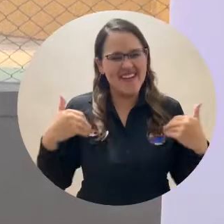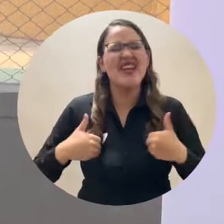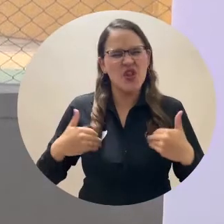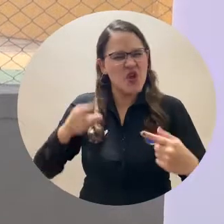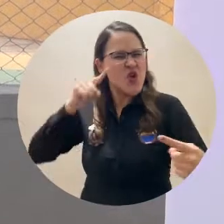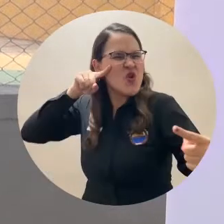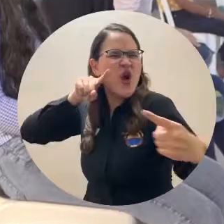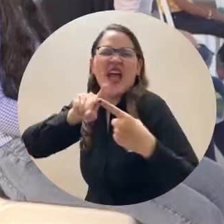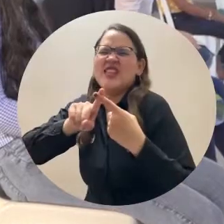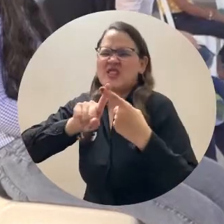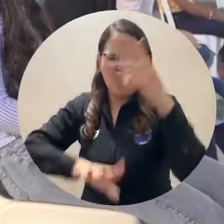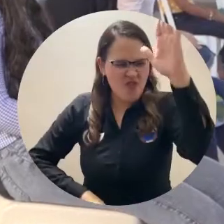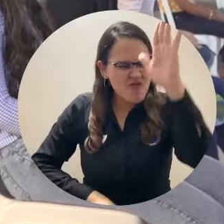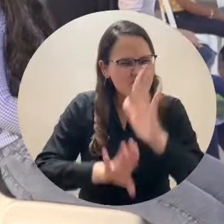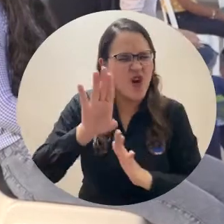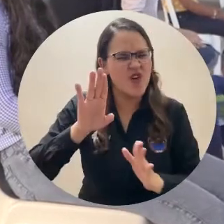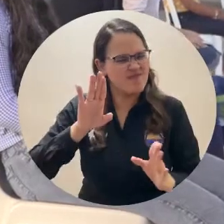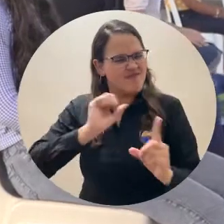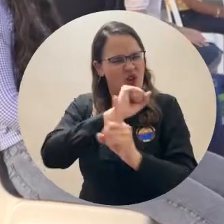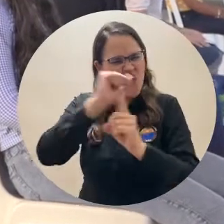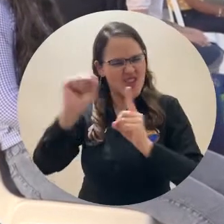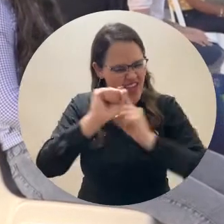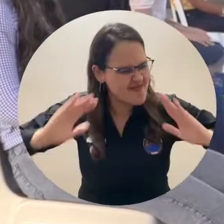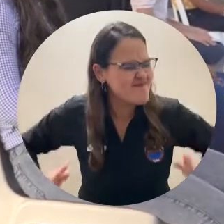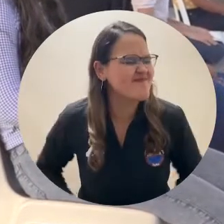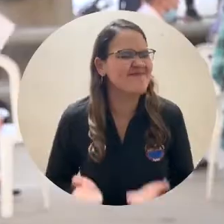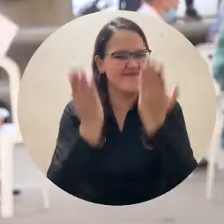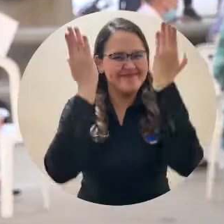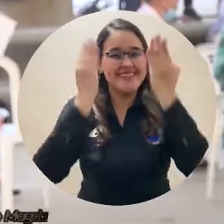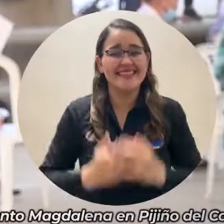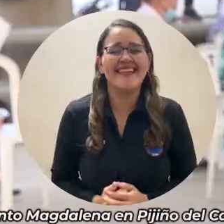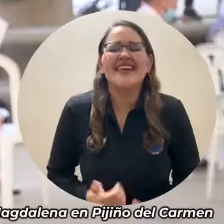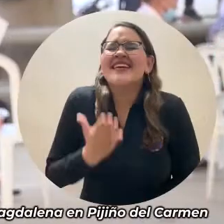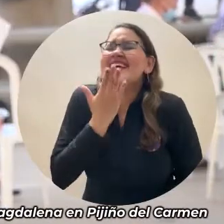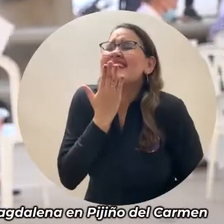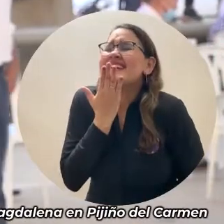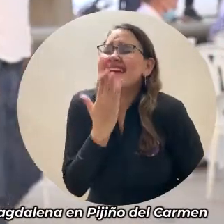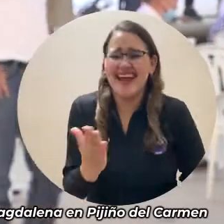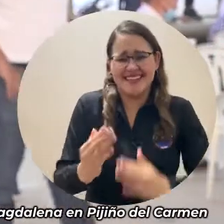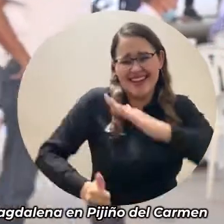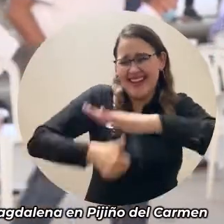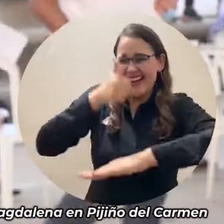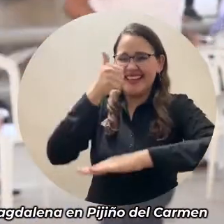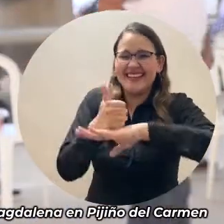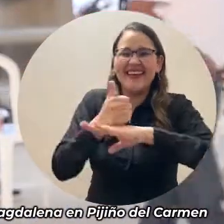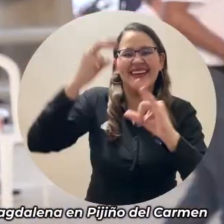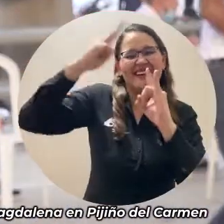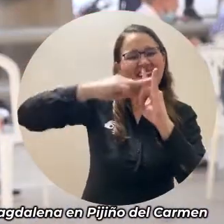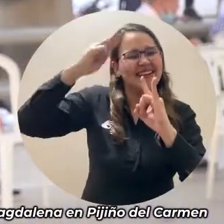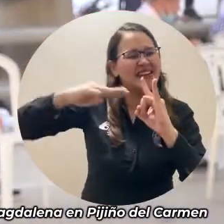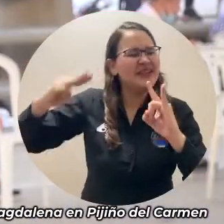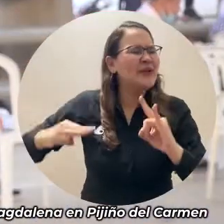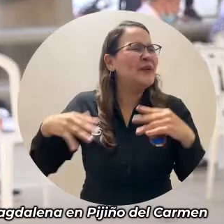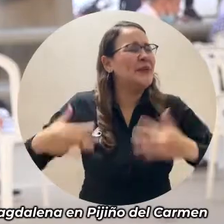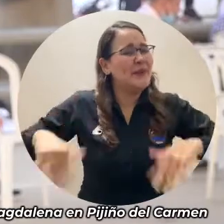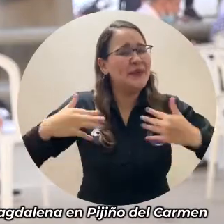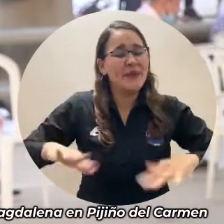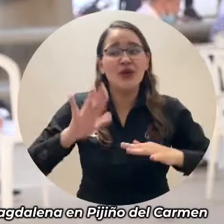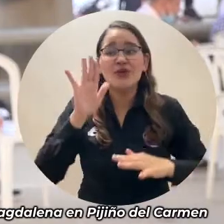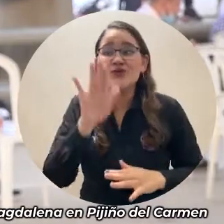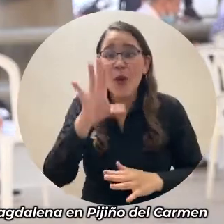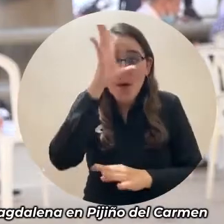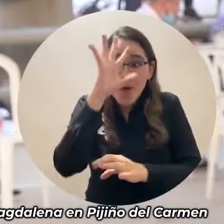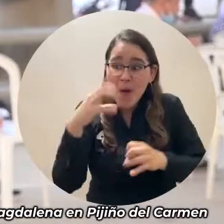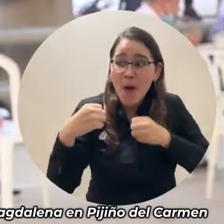donde espero llegar para sacar esta sociedad adelante. Le doy gracias al señor rector de la universidad por el